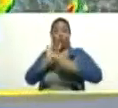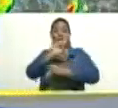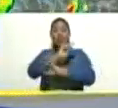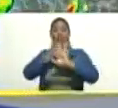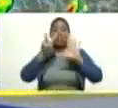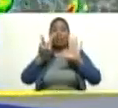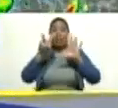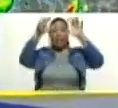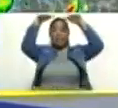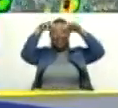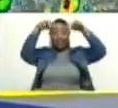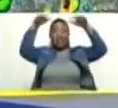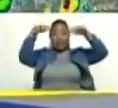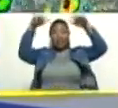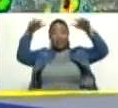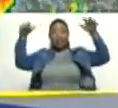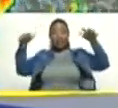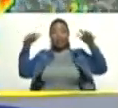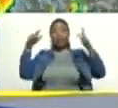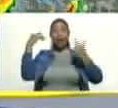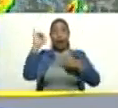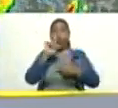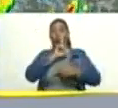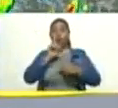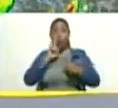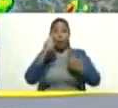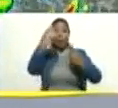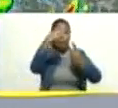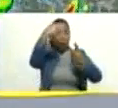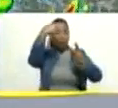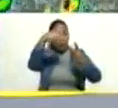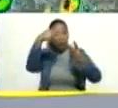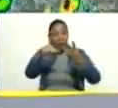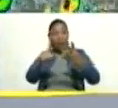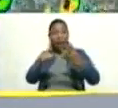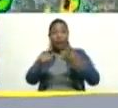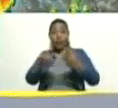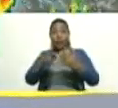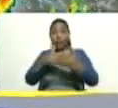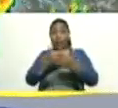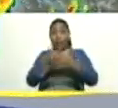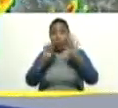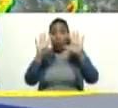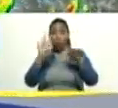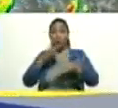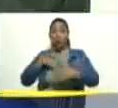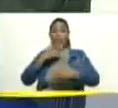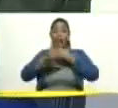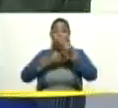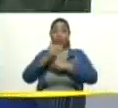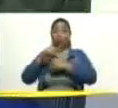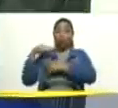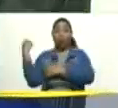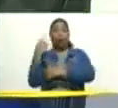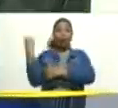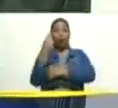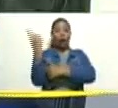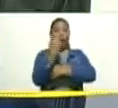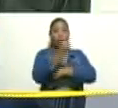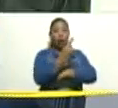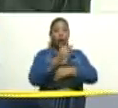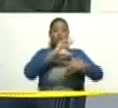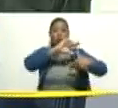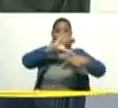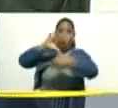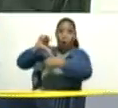tormentas tropicales con nombre. Y de ellas hasta 9 pueden llegar a ser huracanes. Y entre 1 y 4 grandes huracanes.